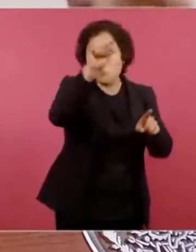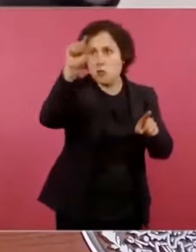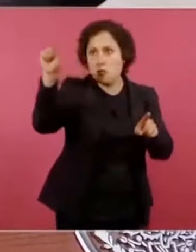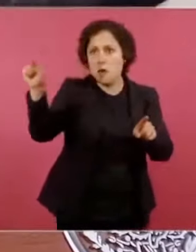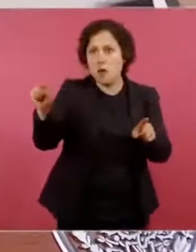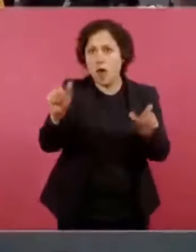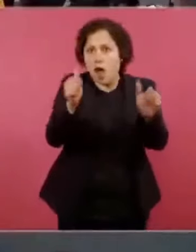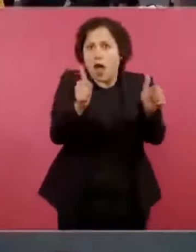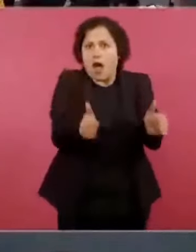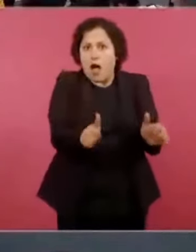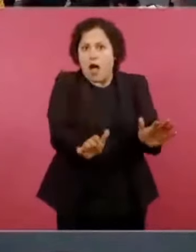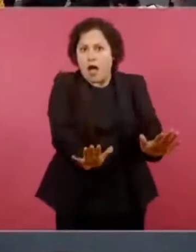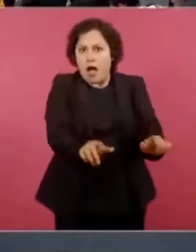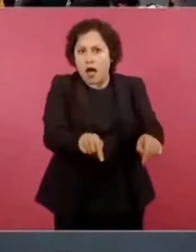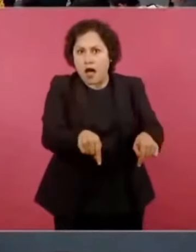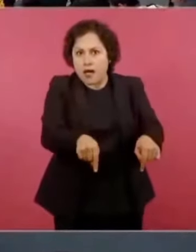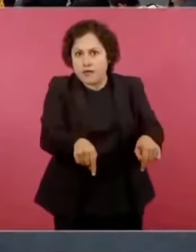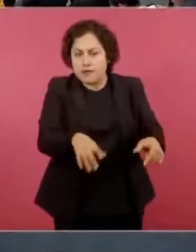con ciudades bellísimas.